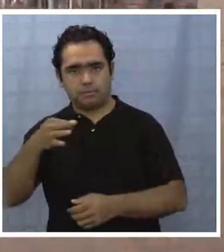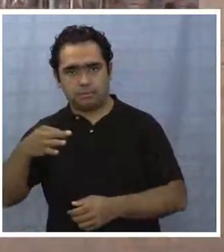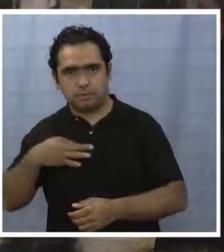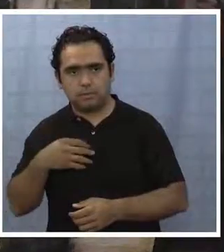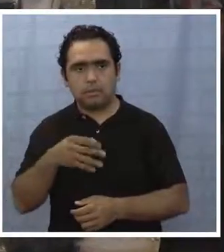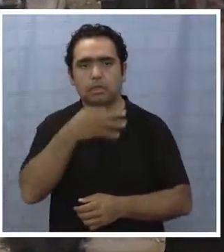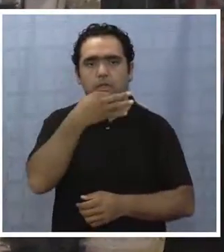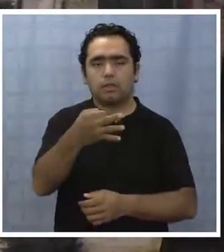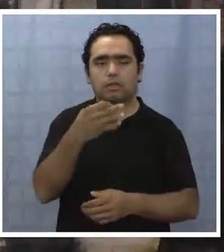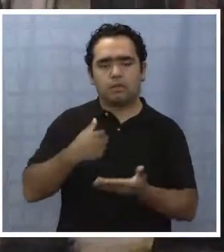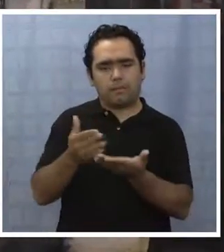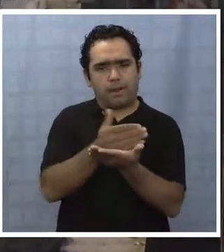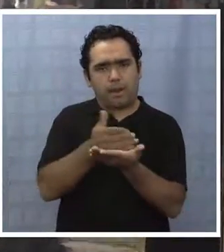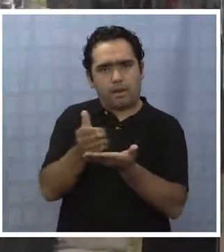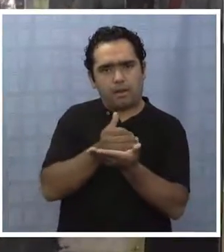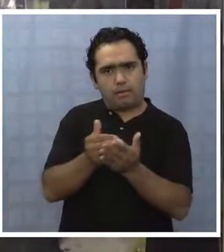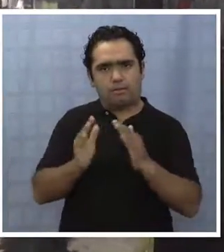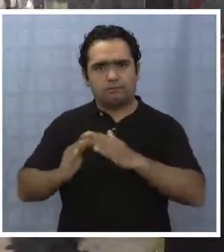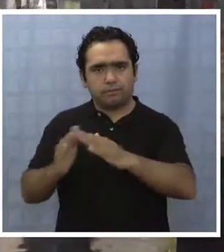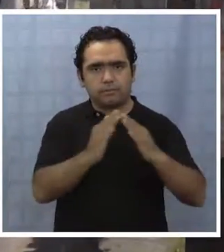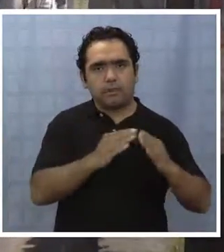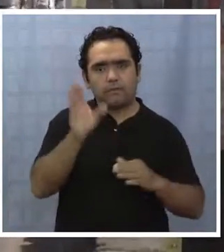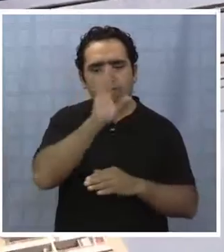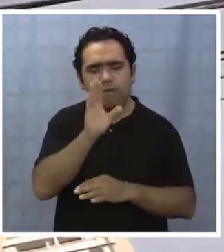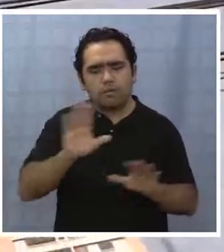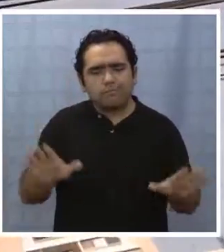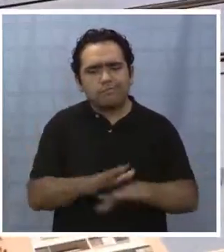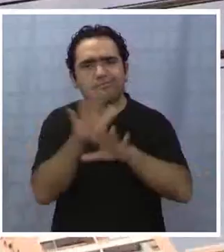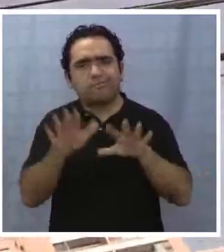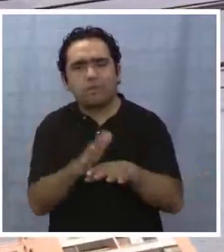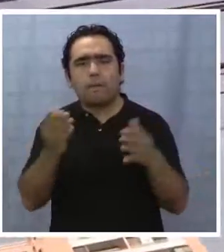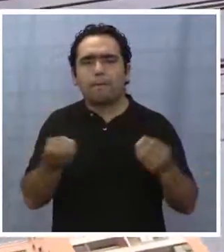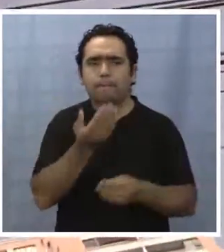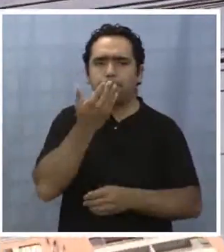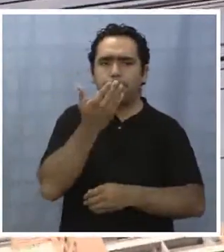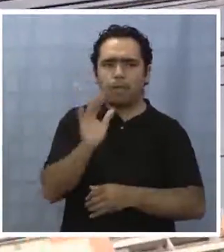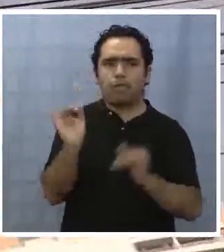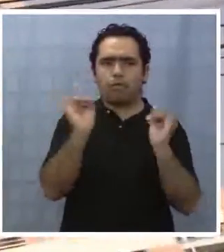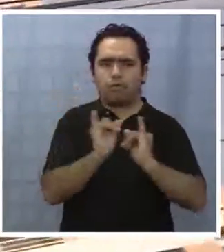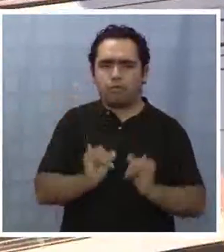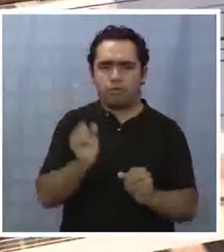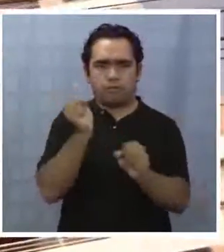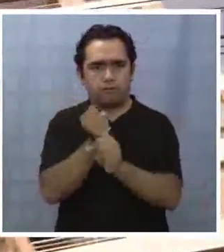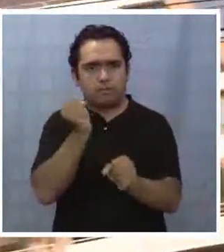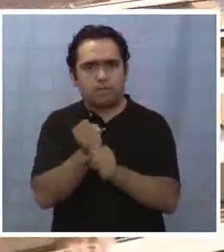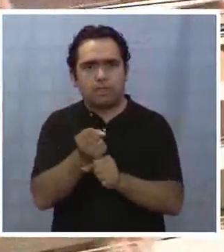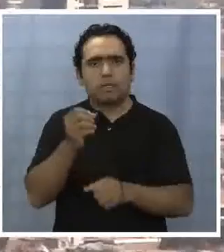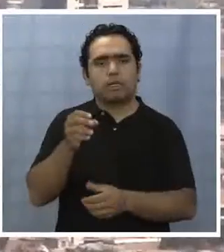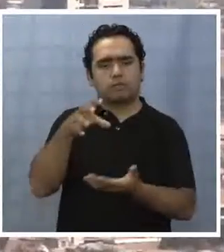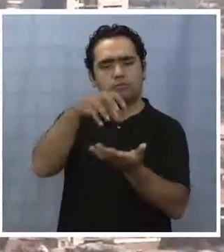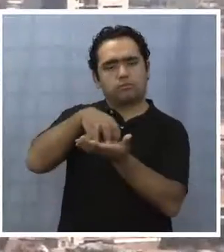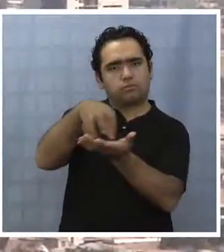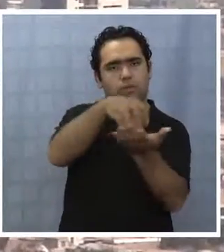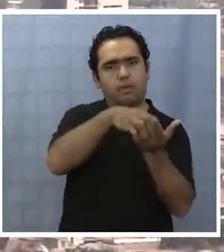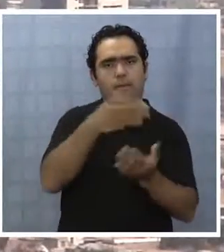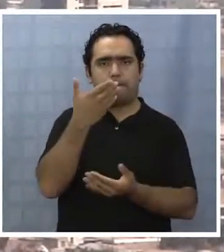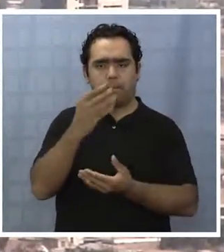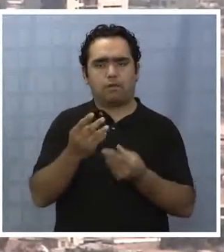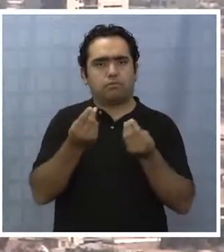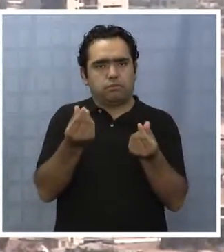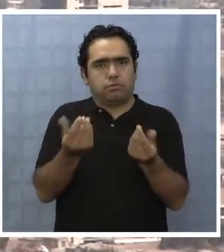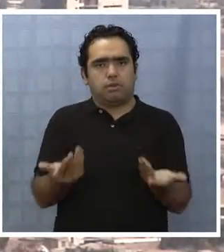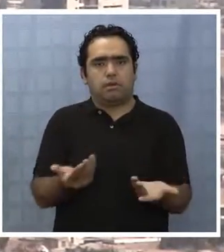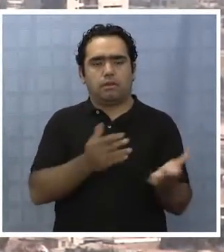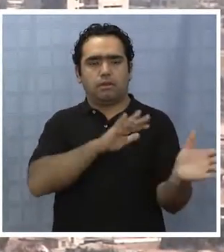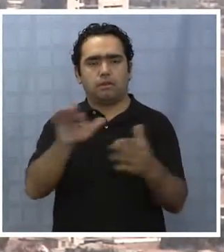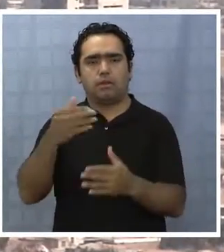Nacional de Planificación Urbana busca generar una mejor institucionalidad que permita tener mejores ciudades. Hay decisiones